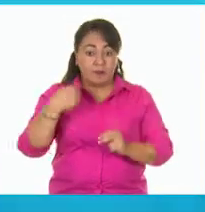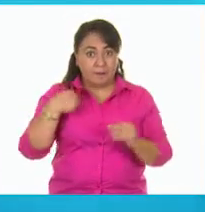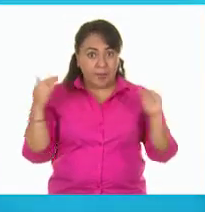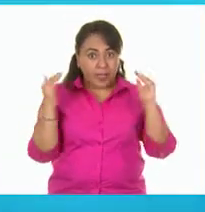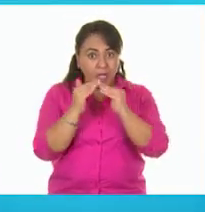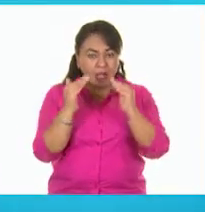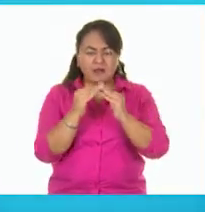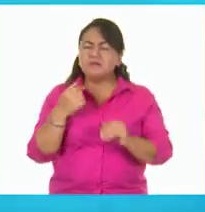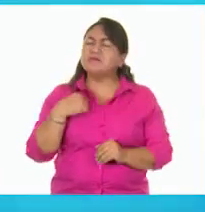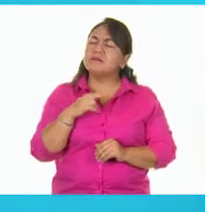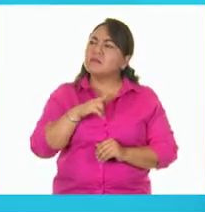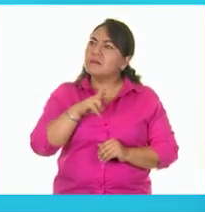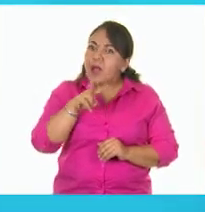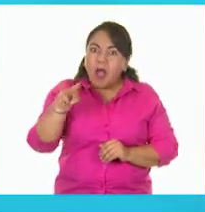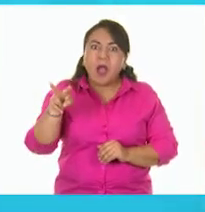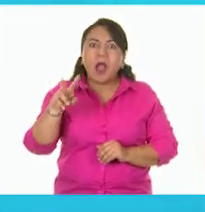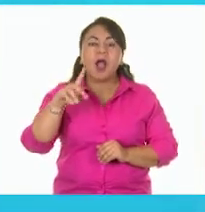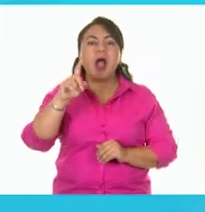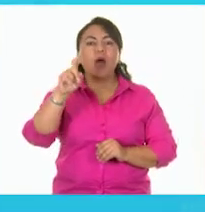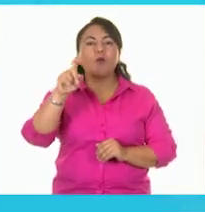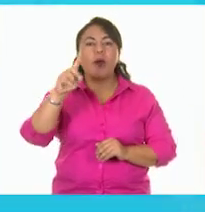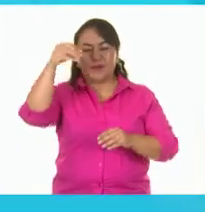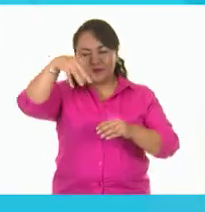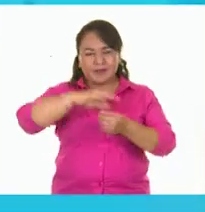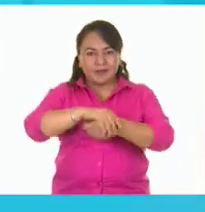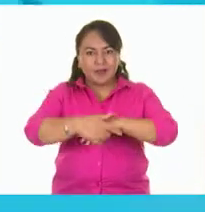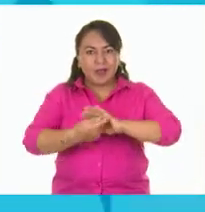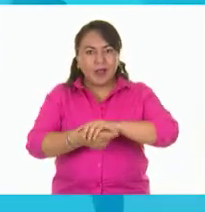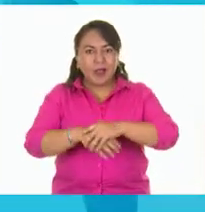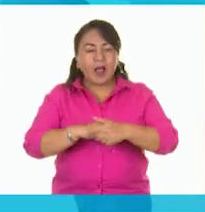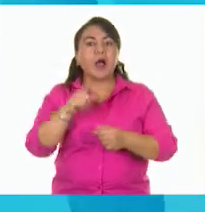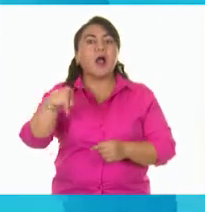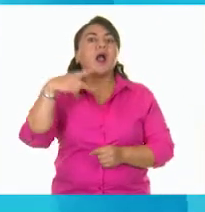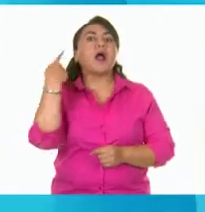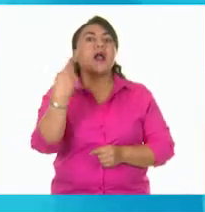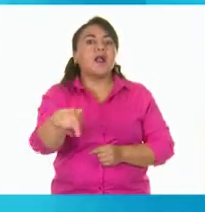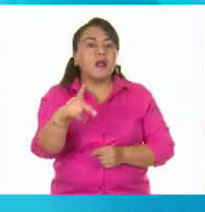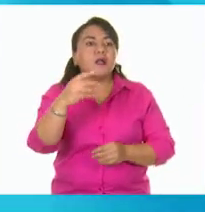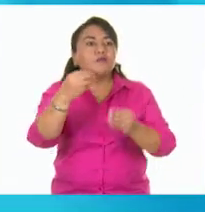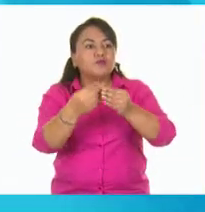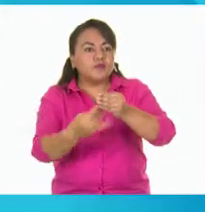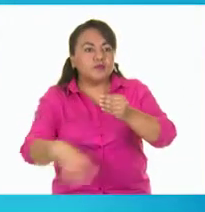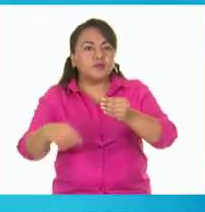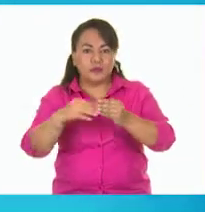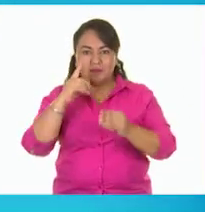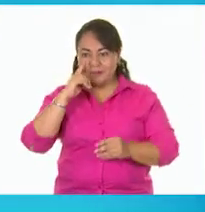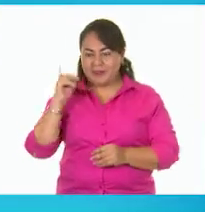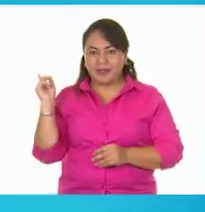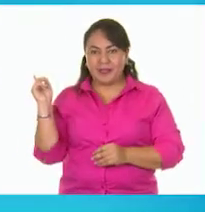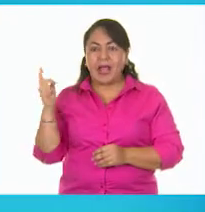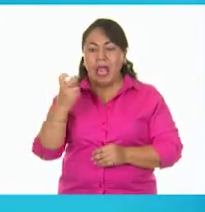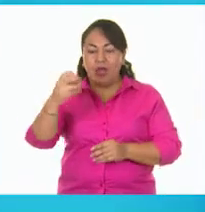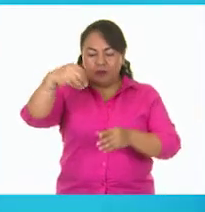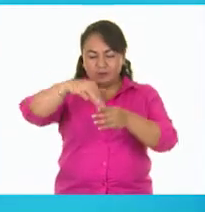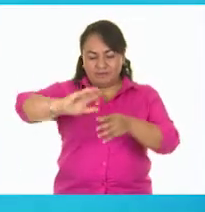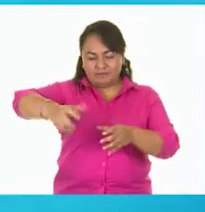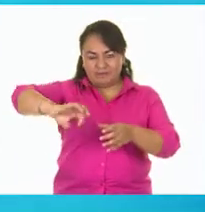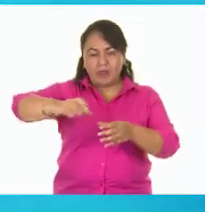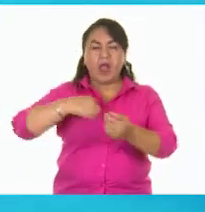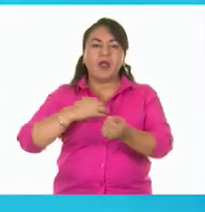observé que el agua del lavamanos encuentra en un estado líquido. Es cuando se nos lavamos las manos.